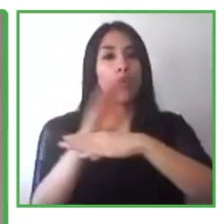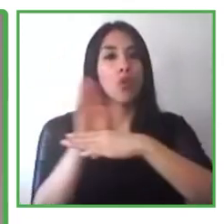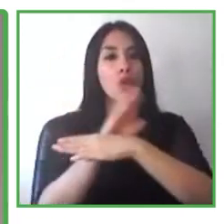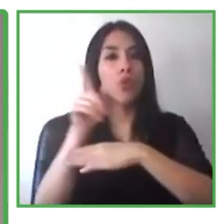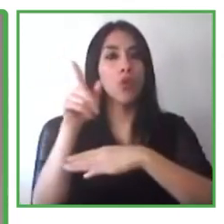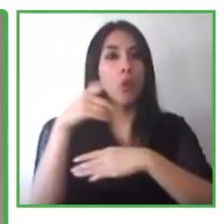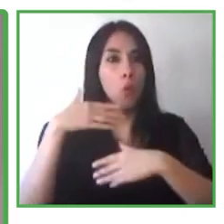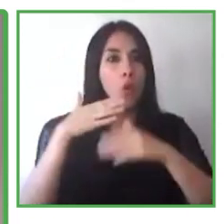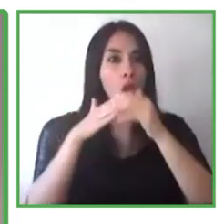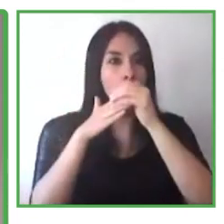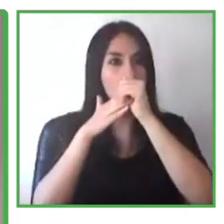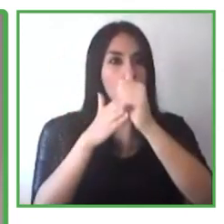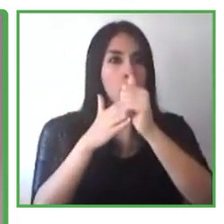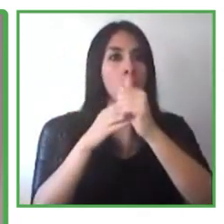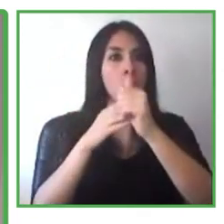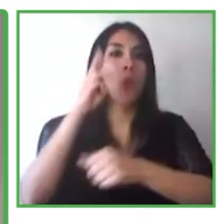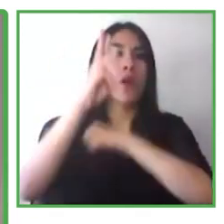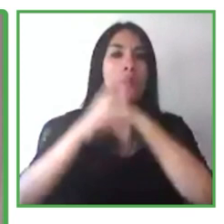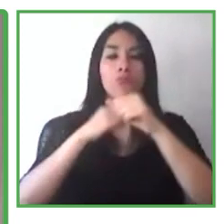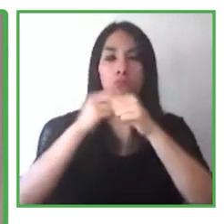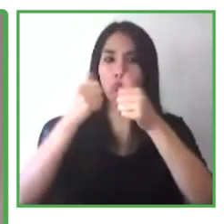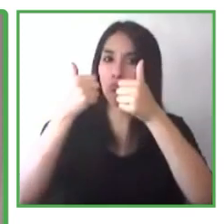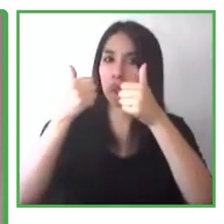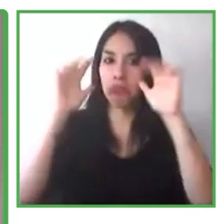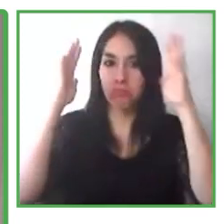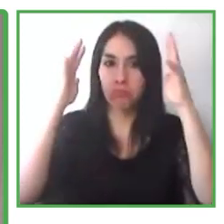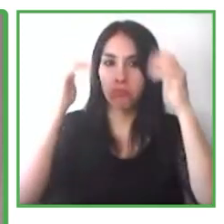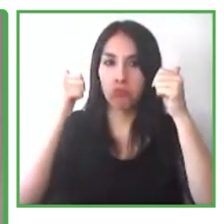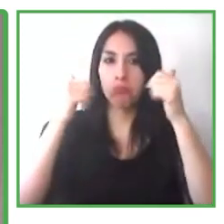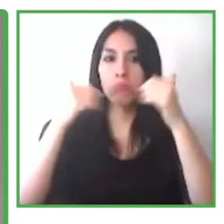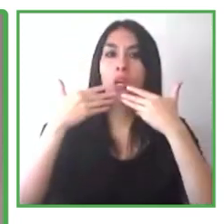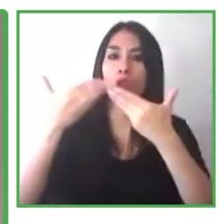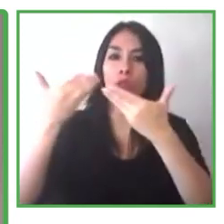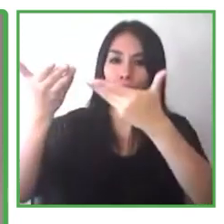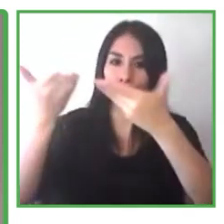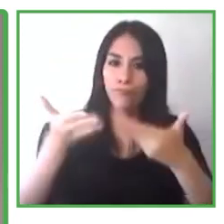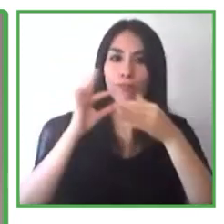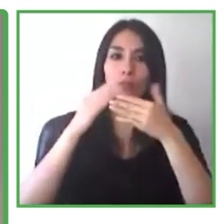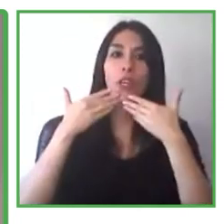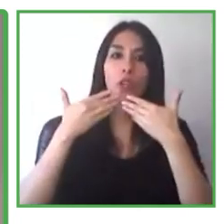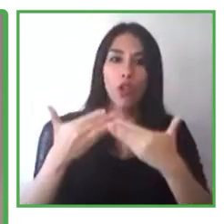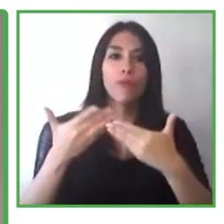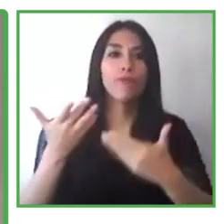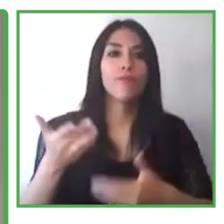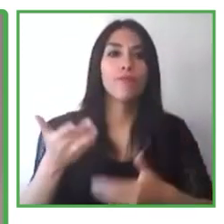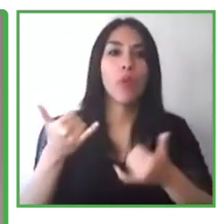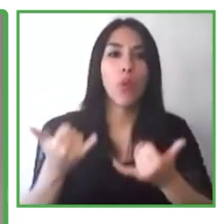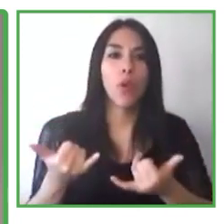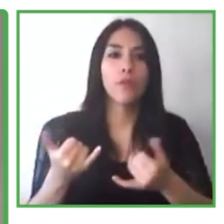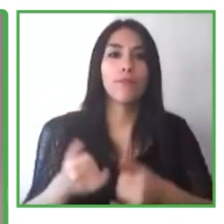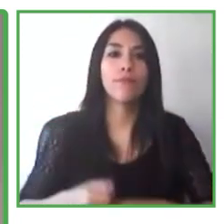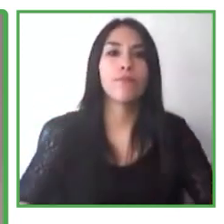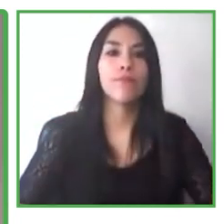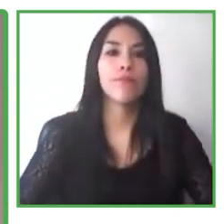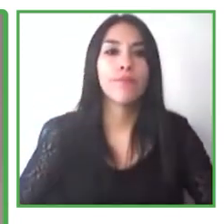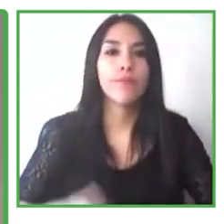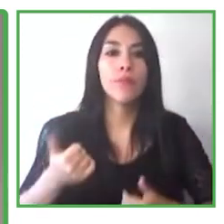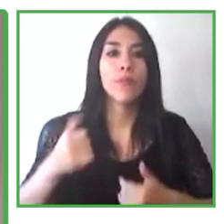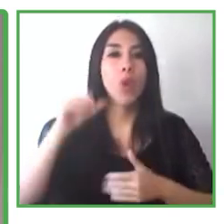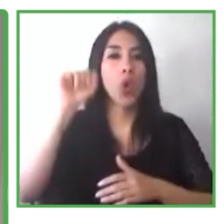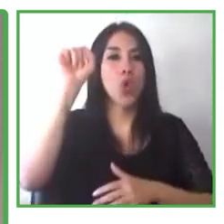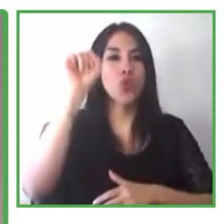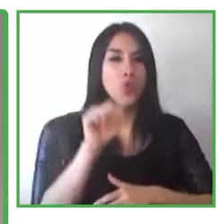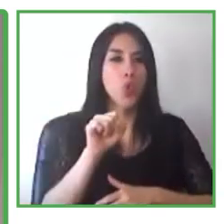haciendo, lo que están haciendo ustedes allá. Vamos a enfocarnos ahora en las Américas. Vamos a escuchar algunas personas que están haciendo cosas